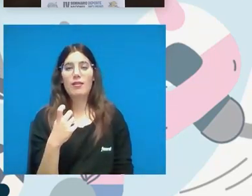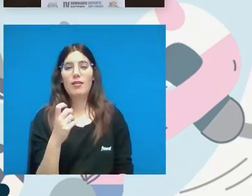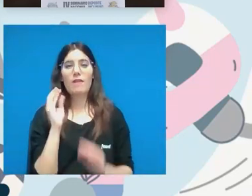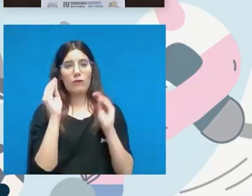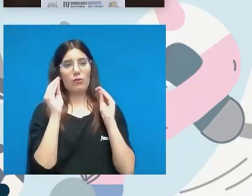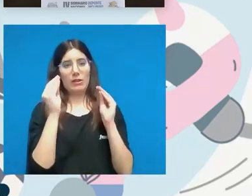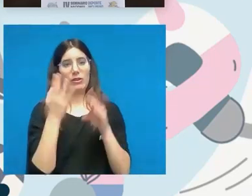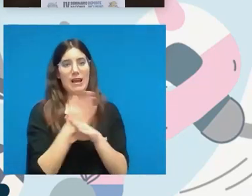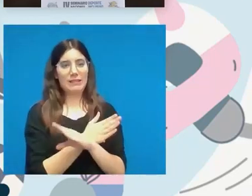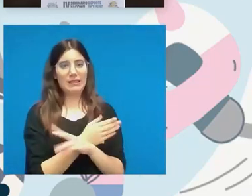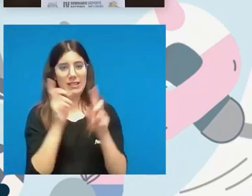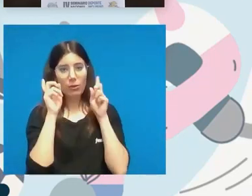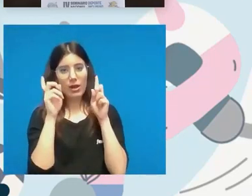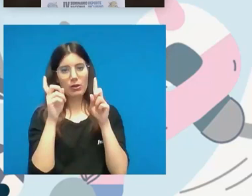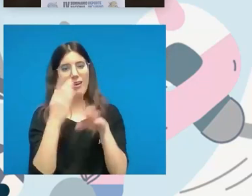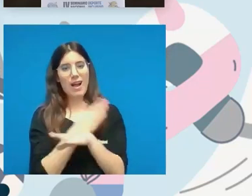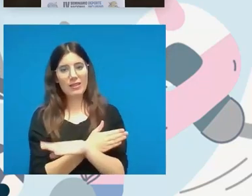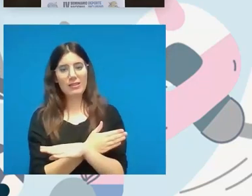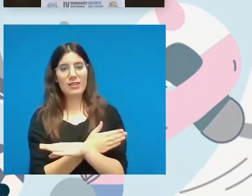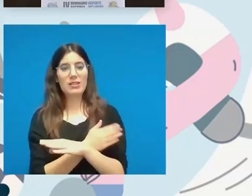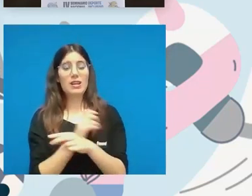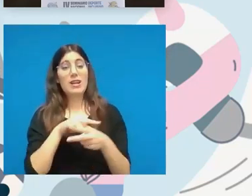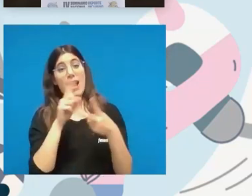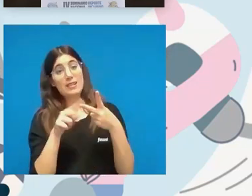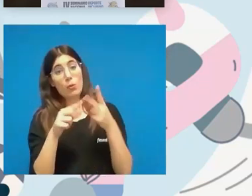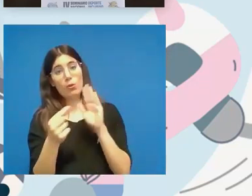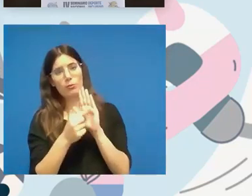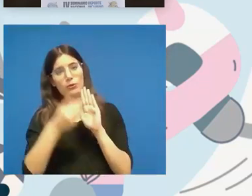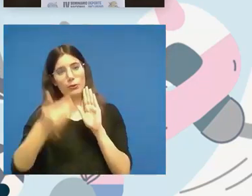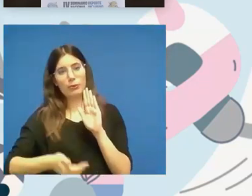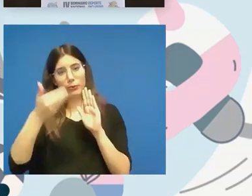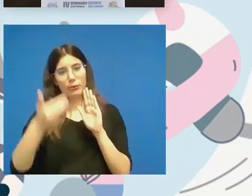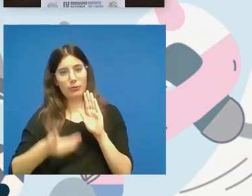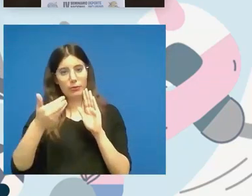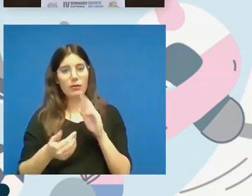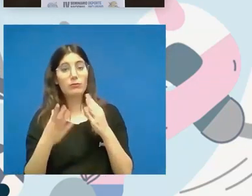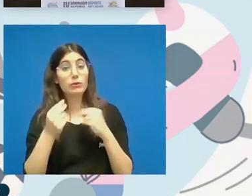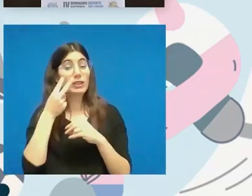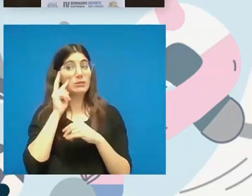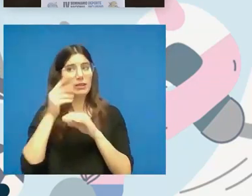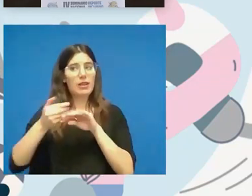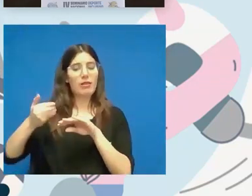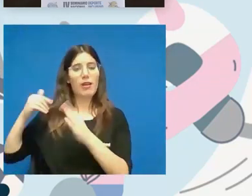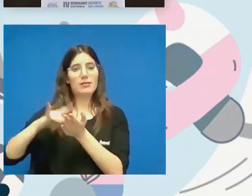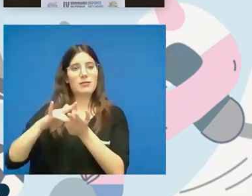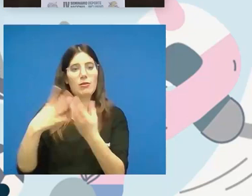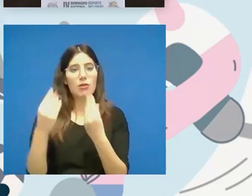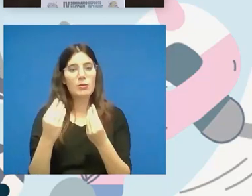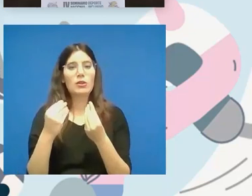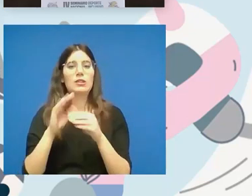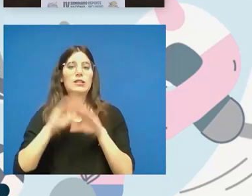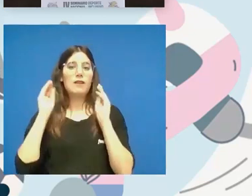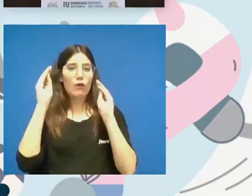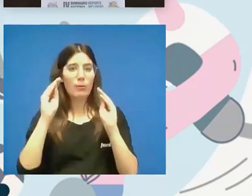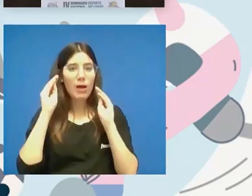hace falta educación hace falta en el segundo punto es decir hace falta tener muchas experiencias previas y formación y